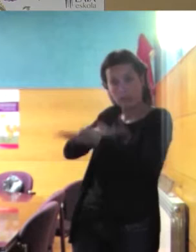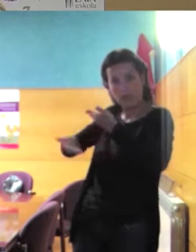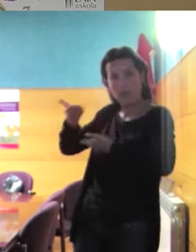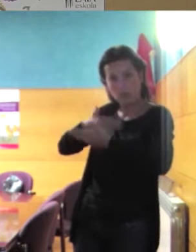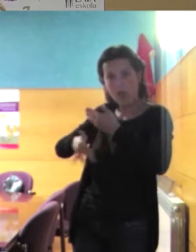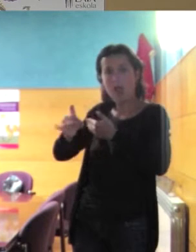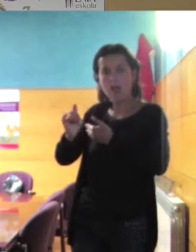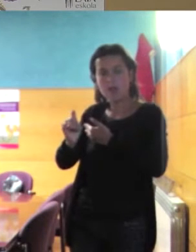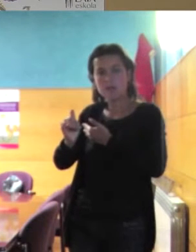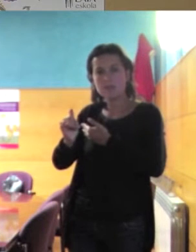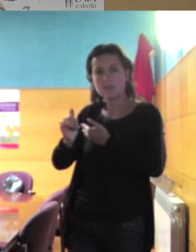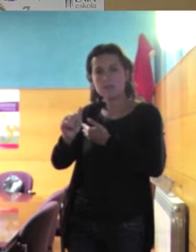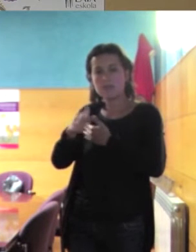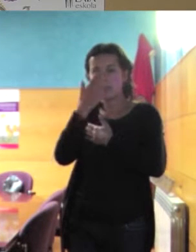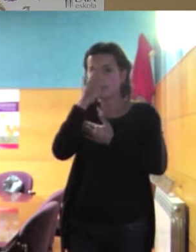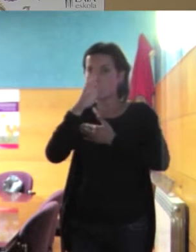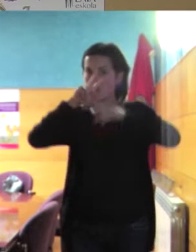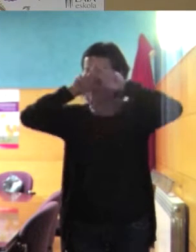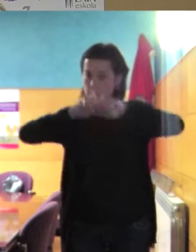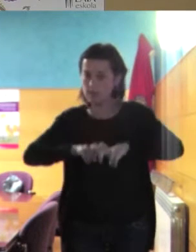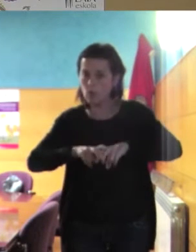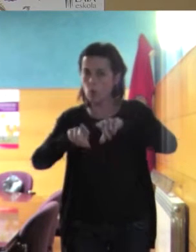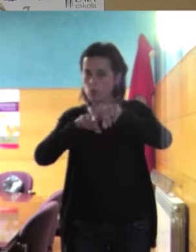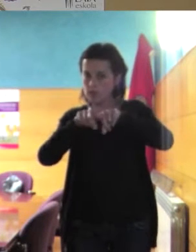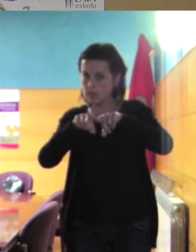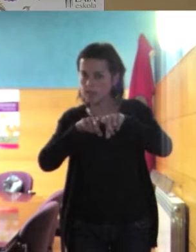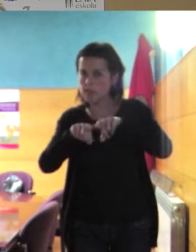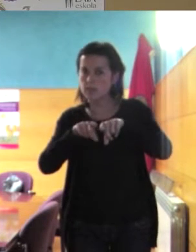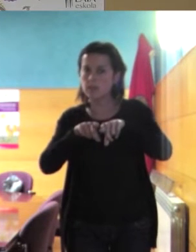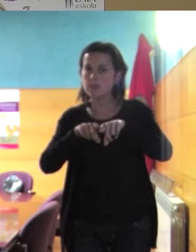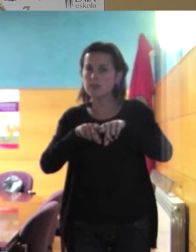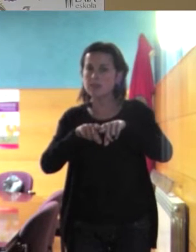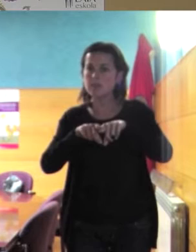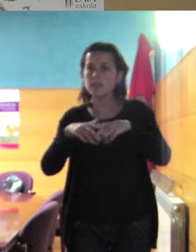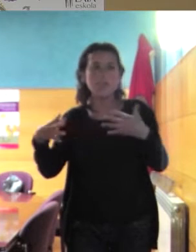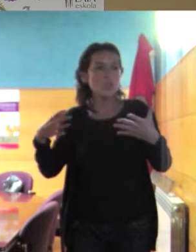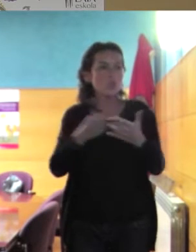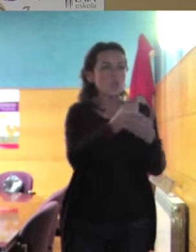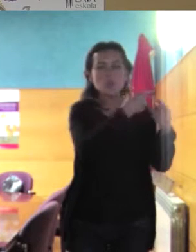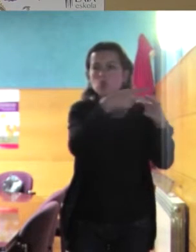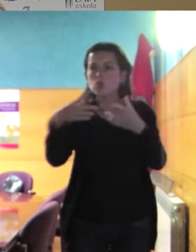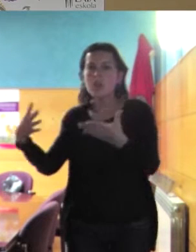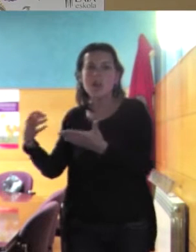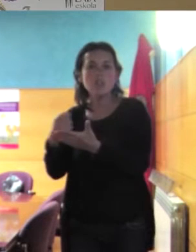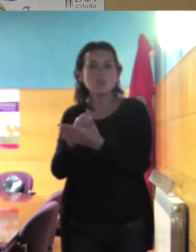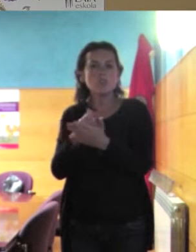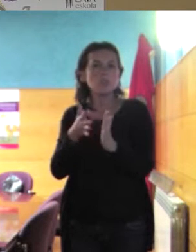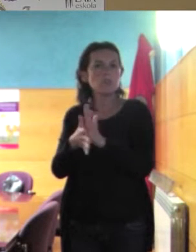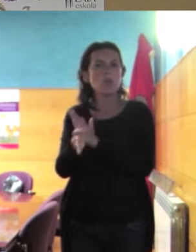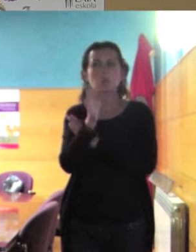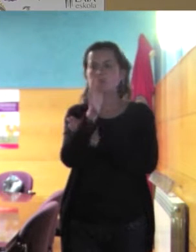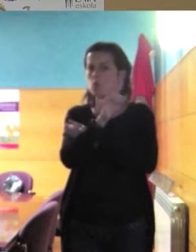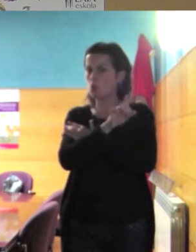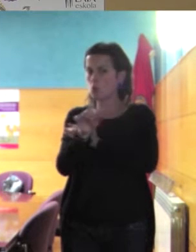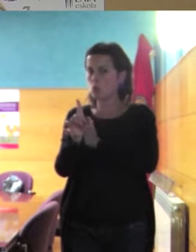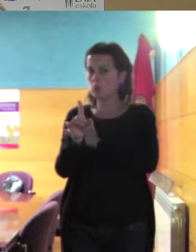mantenemos la actitud analítica, la actitud crítica, y todo no nos parece bien. En nombre de la cultura, no nos